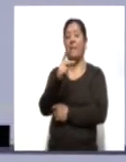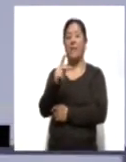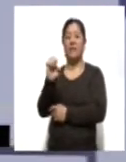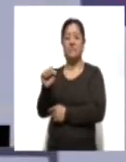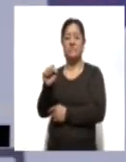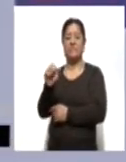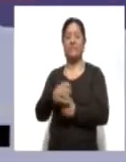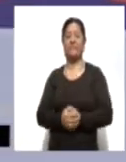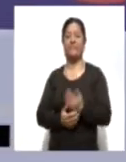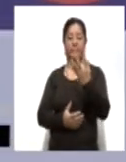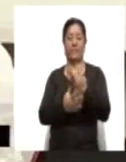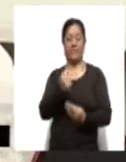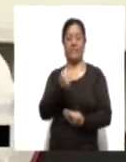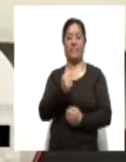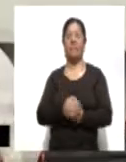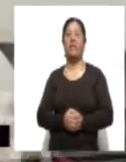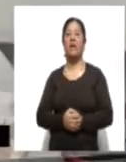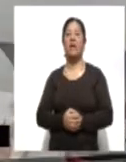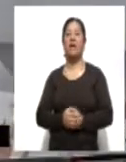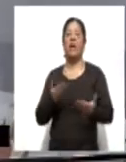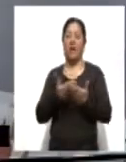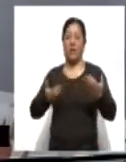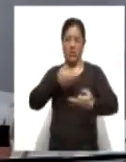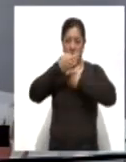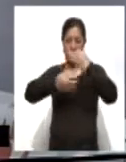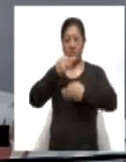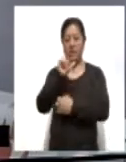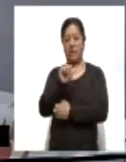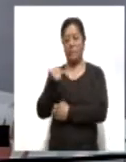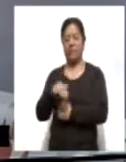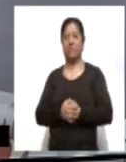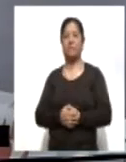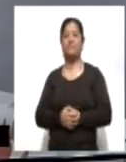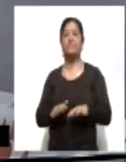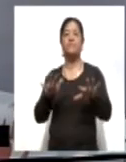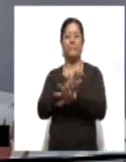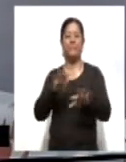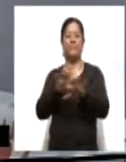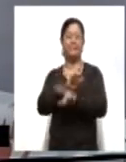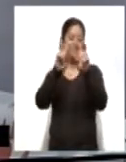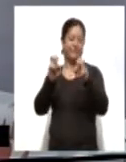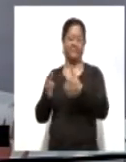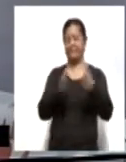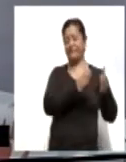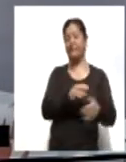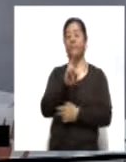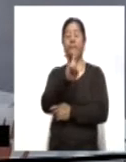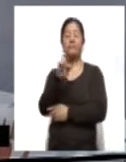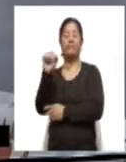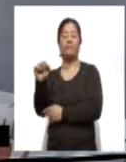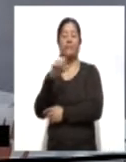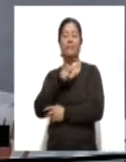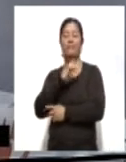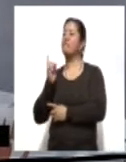Ciudadana. Aán Morales, Ahora Noticias. Vamos a cambiar de tema. Ruta por tu salud sigue recorriendo